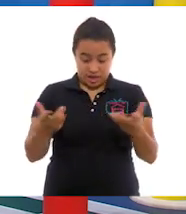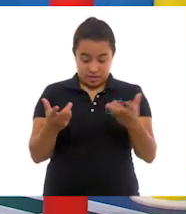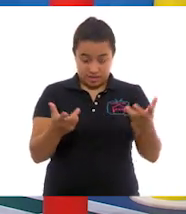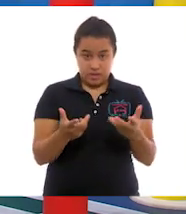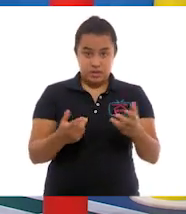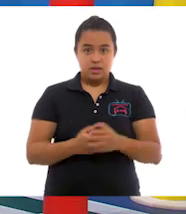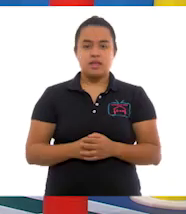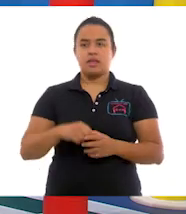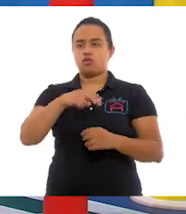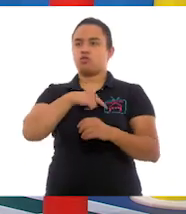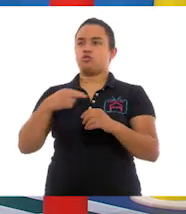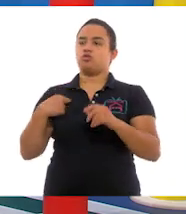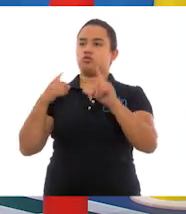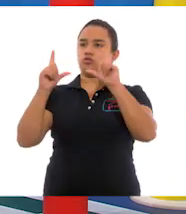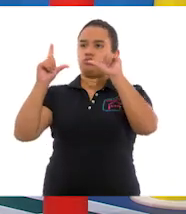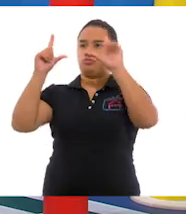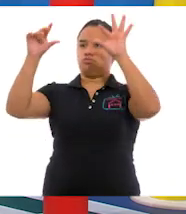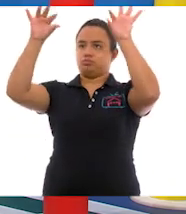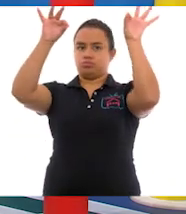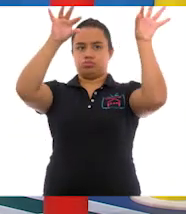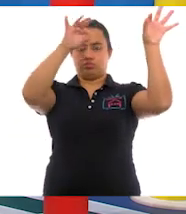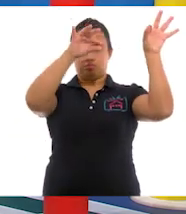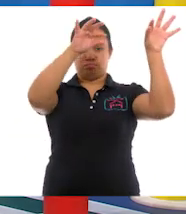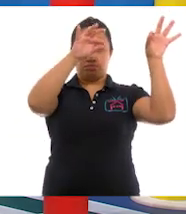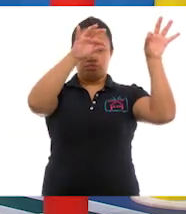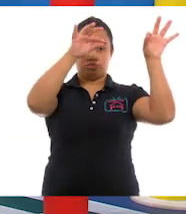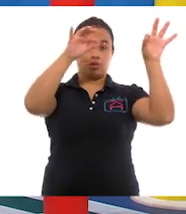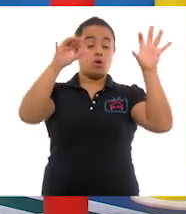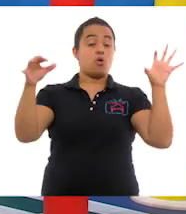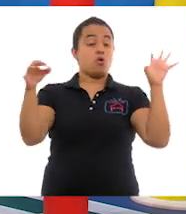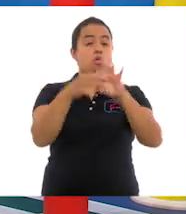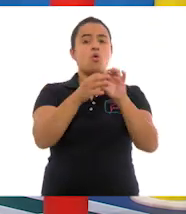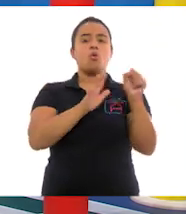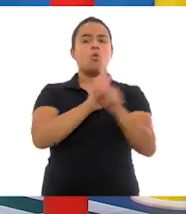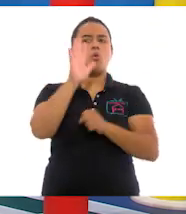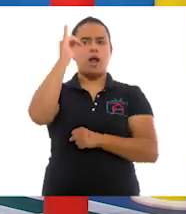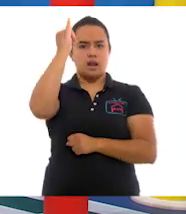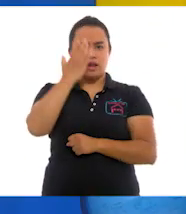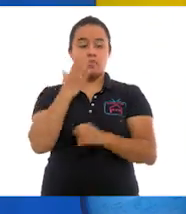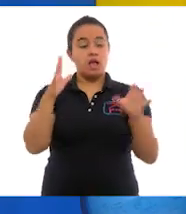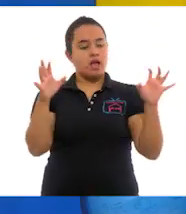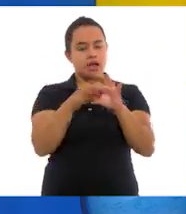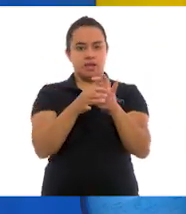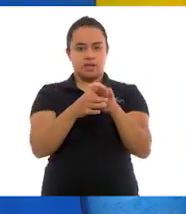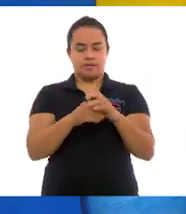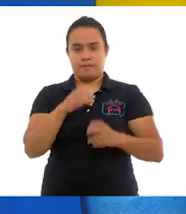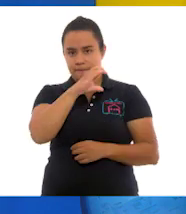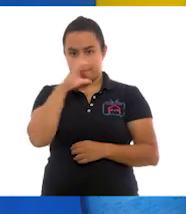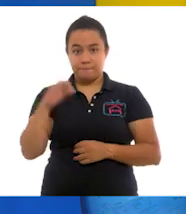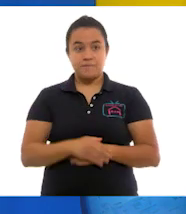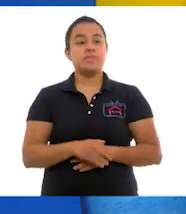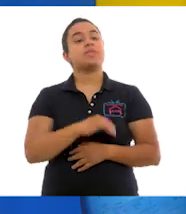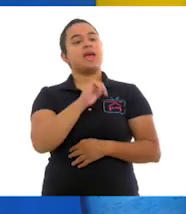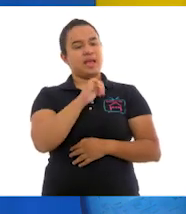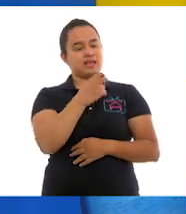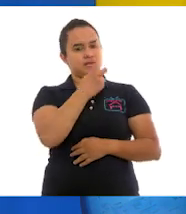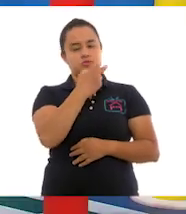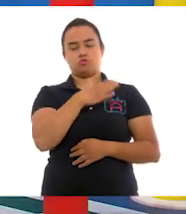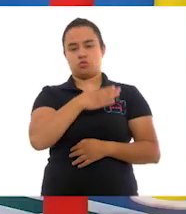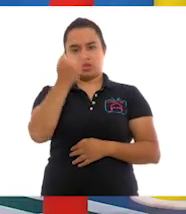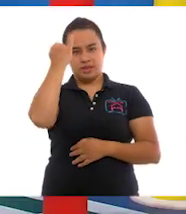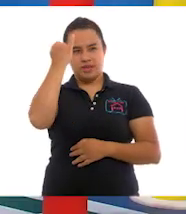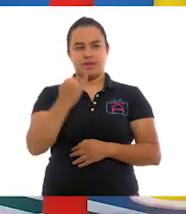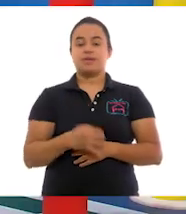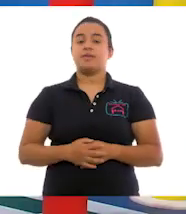colgaremos en el lacito, uniéndola con la imagen que le corresponde. ¿De acuerdo? Como cuando tenemos la ropa. Me parece muy bien.